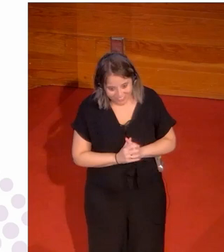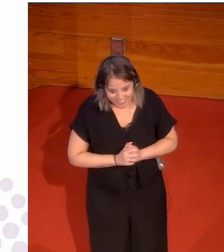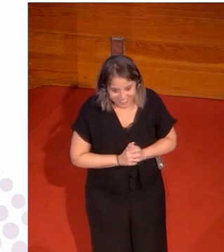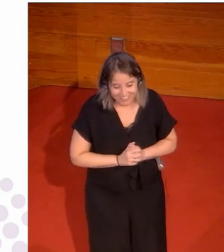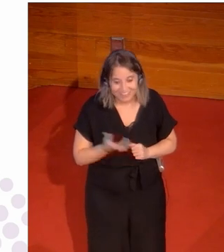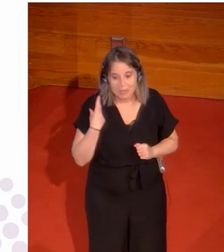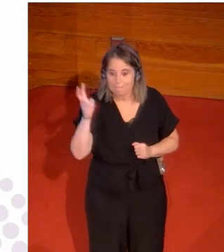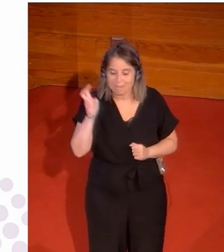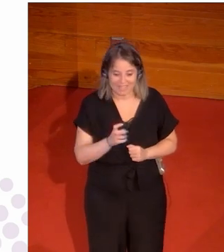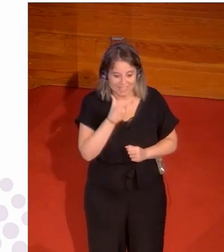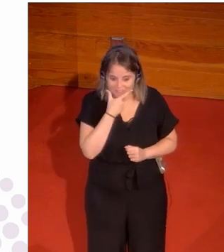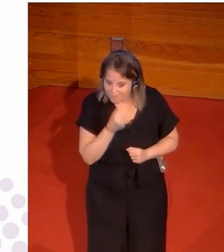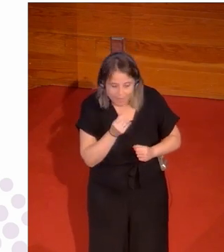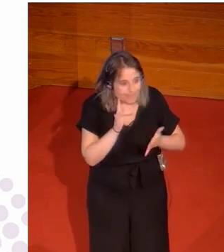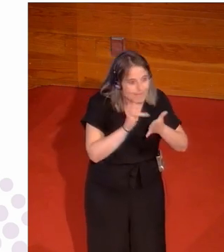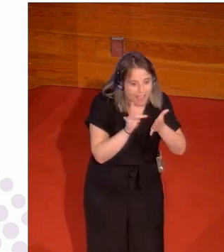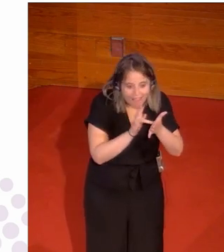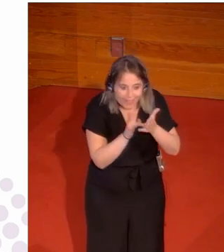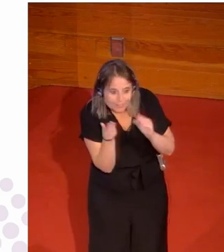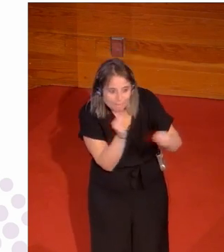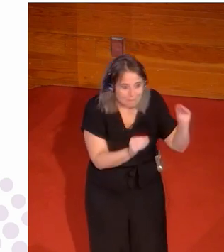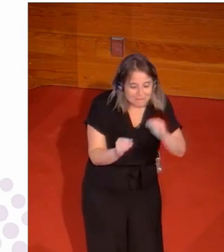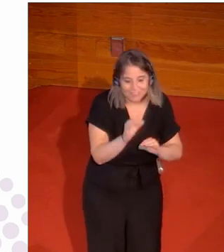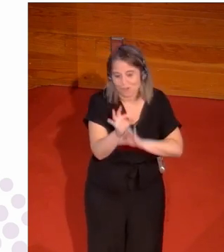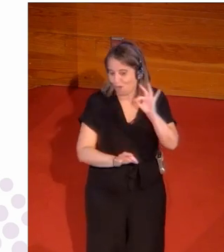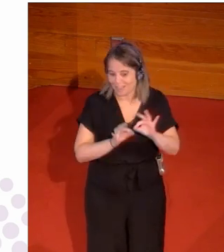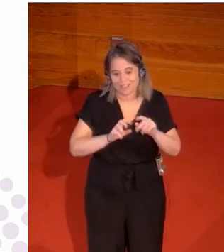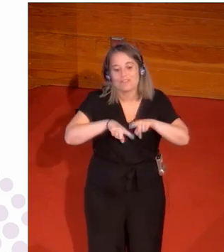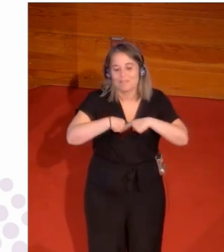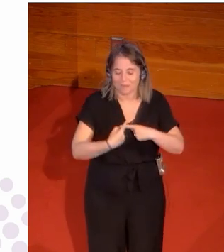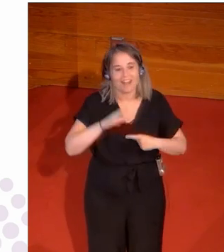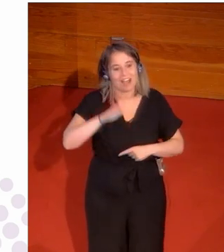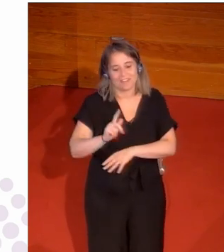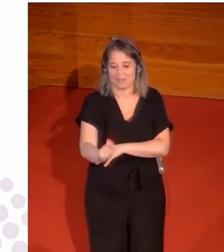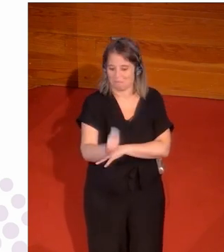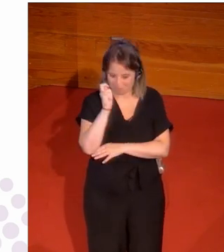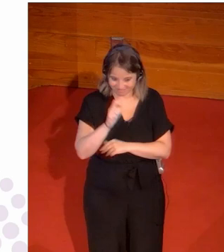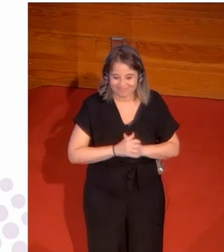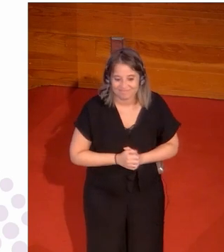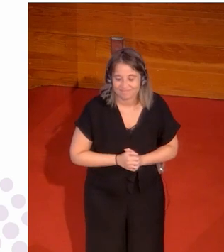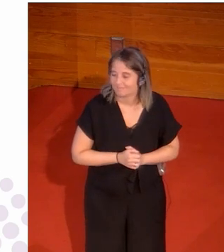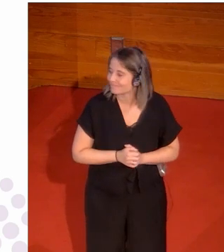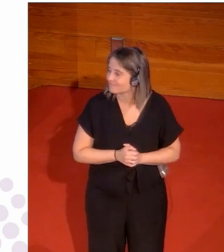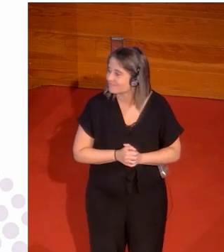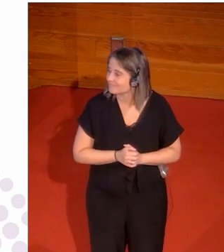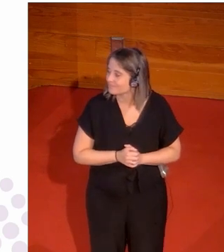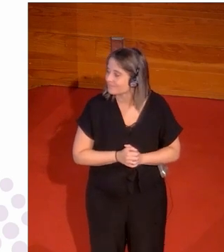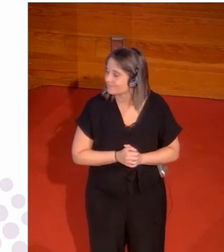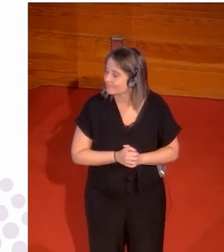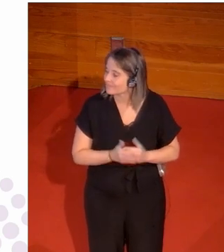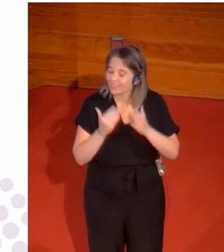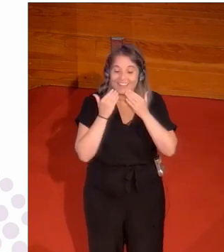Y venir no es fácil encajarlo dentro de la agenda y de la organización familiar, pero bueno, al final hemos encontrado el hueco. Y quiero